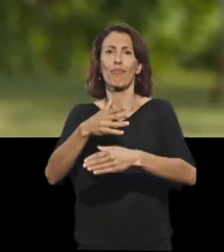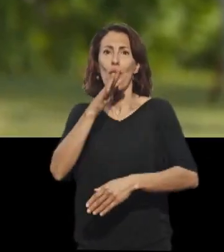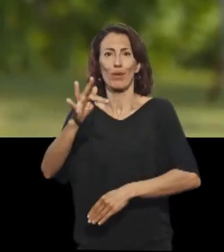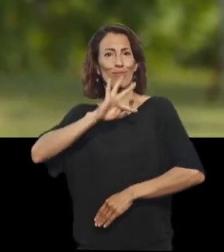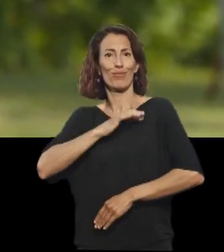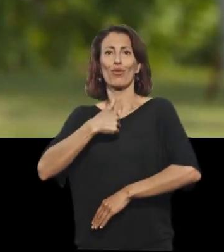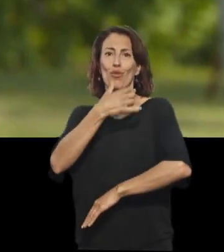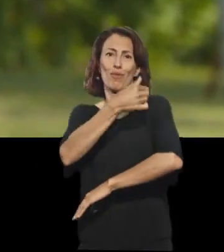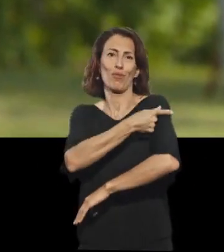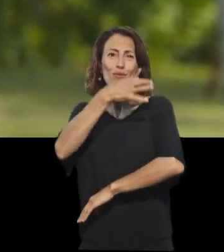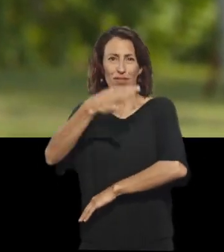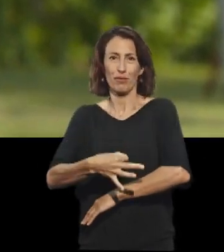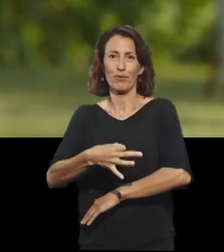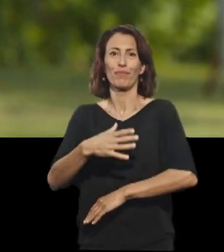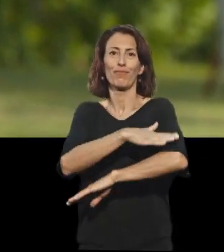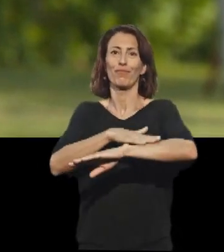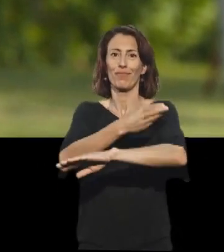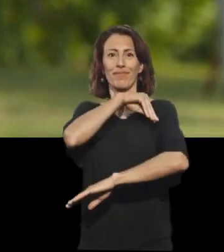toca a nosotros. Yo me vacuno, seguro.